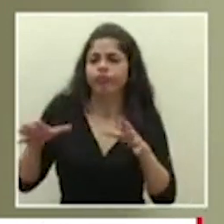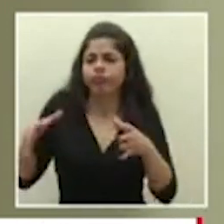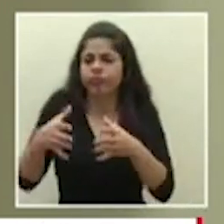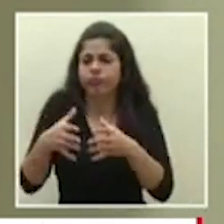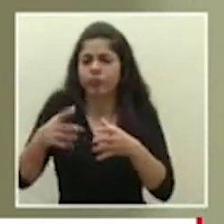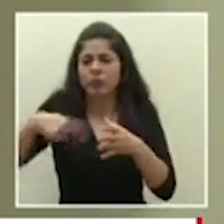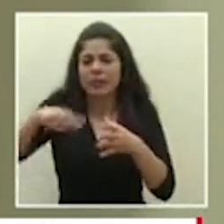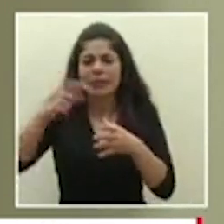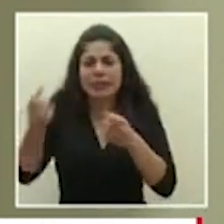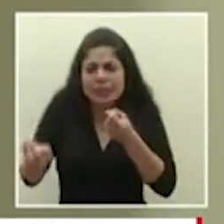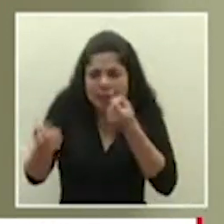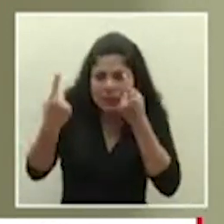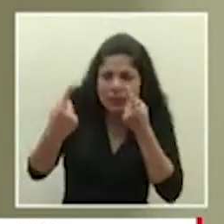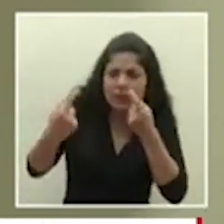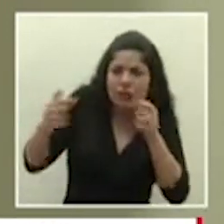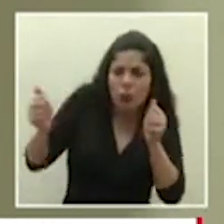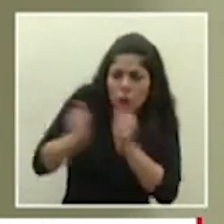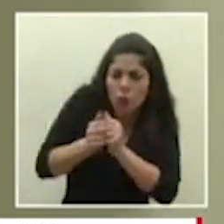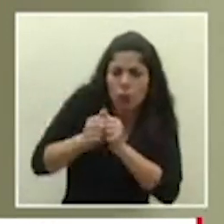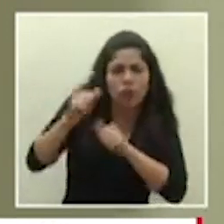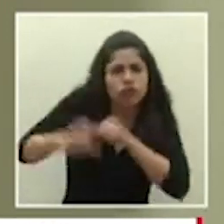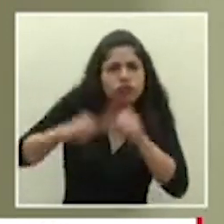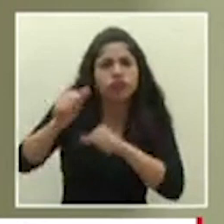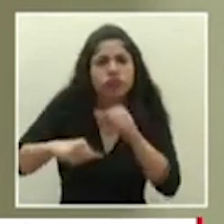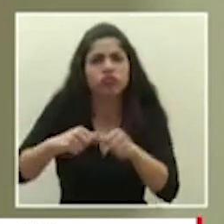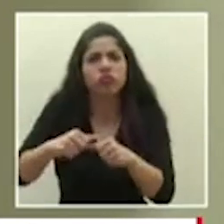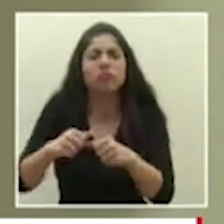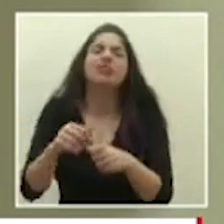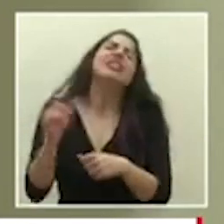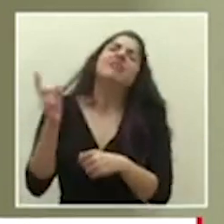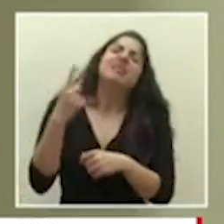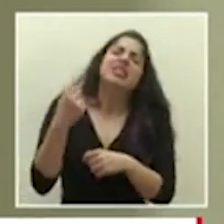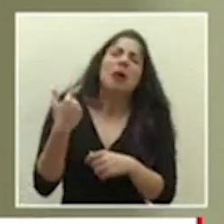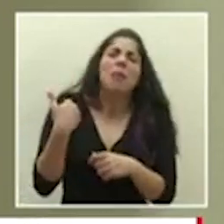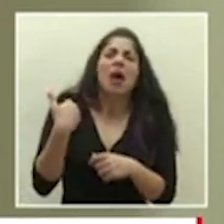entendiéndonos avanzando que como en todo van a haber siempre